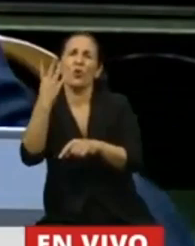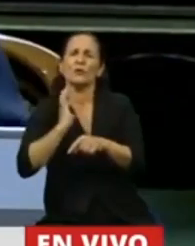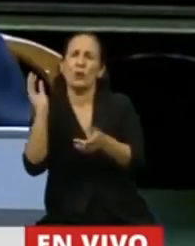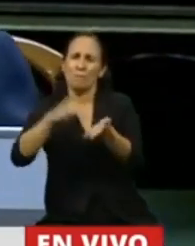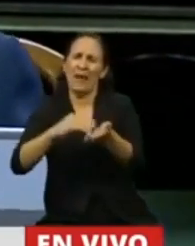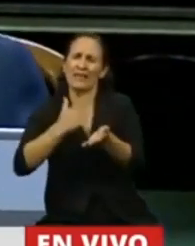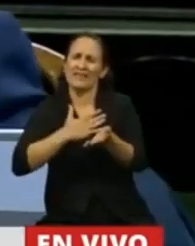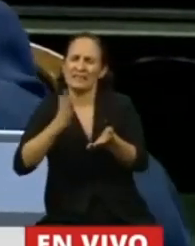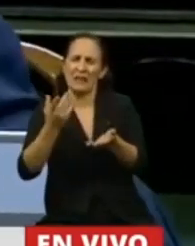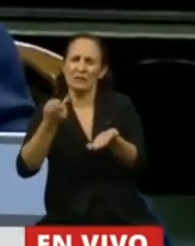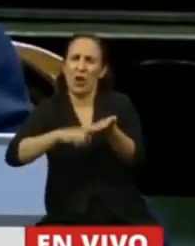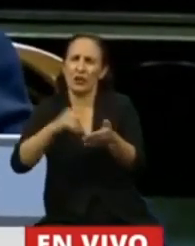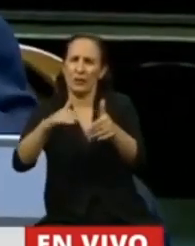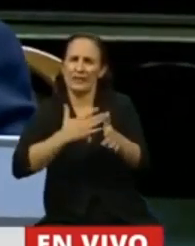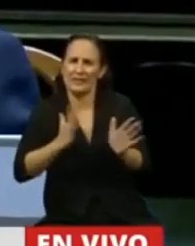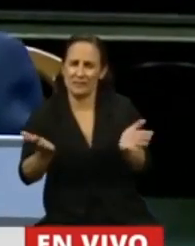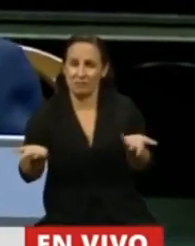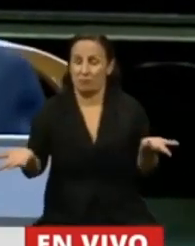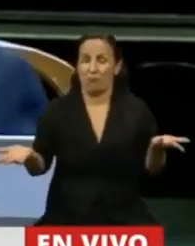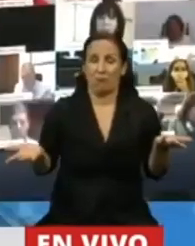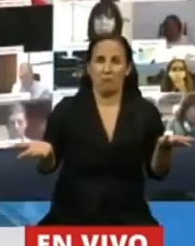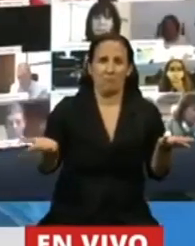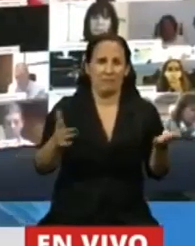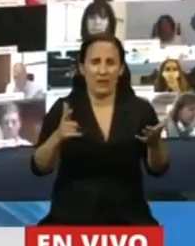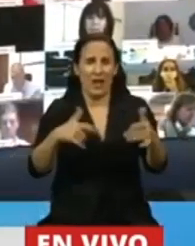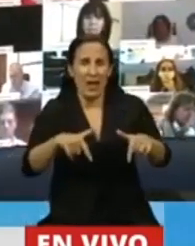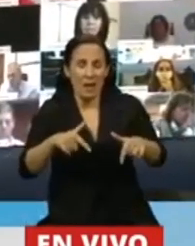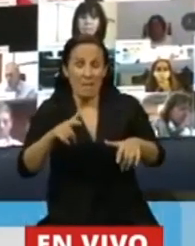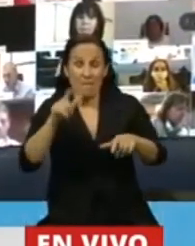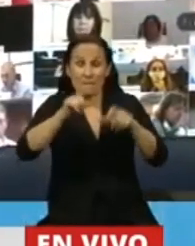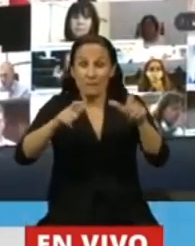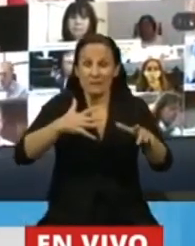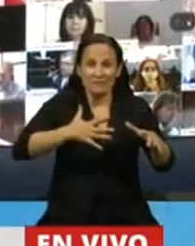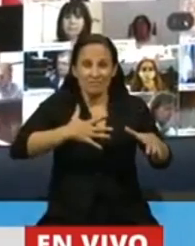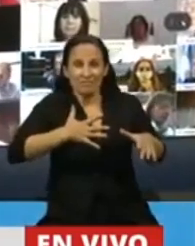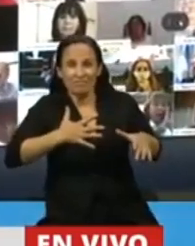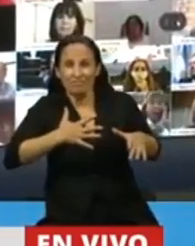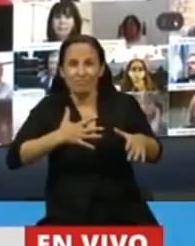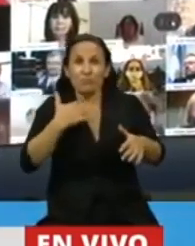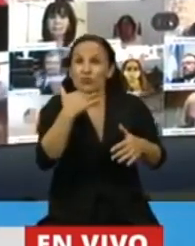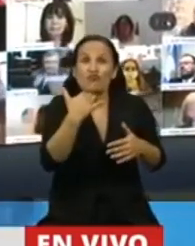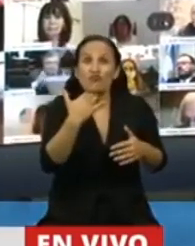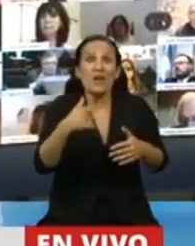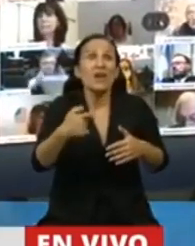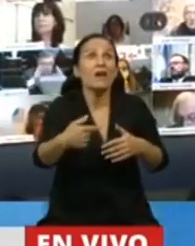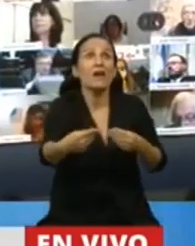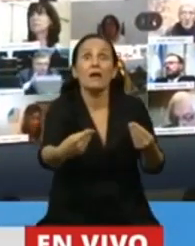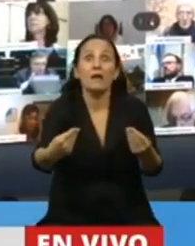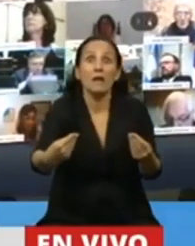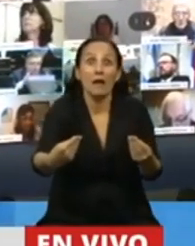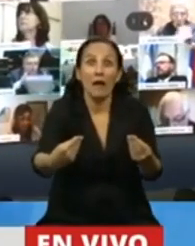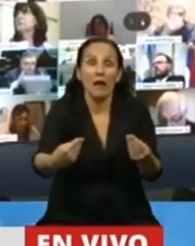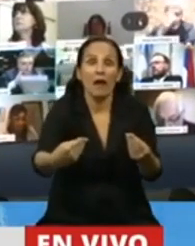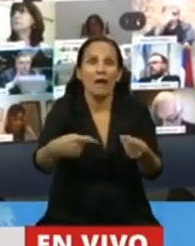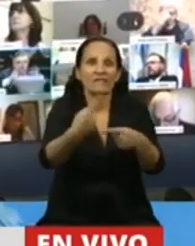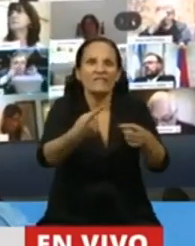Entonces, ¿frente a qué estamos? La incertidumbre es no sabemos cuándo vamos a tener lo